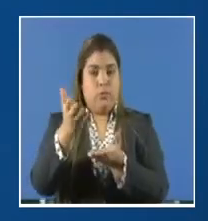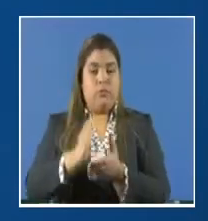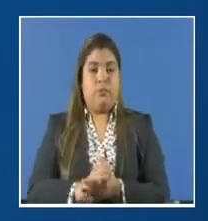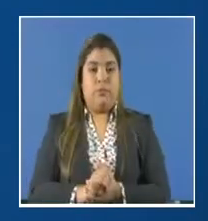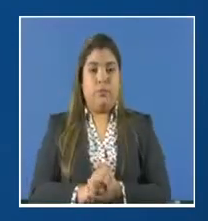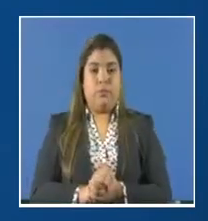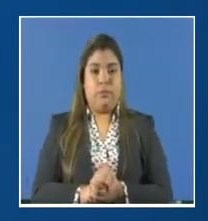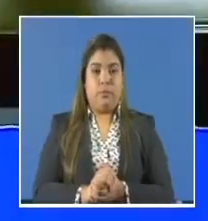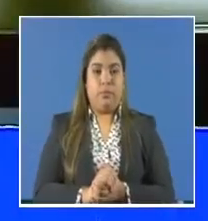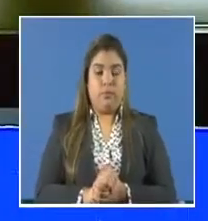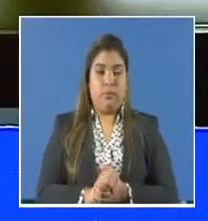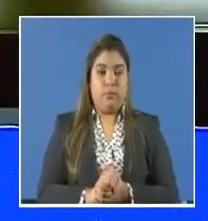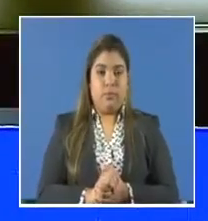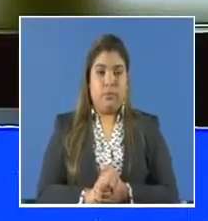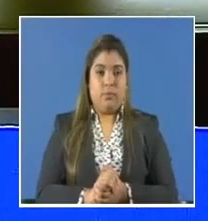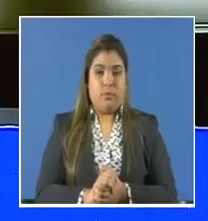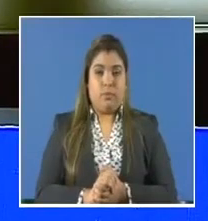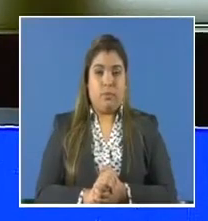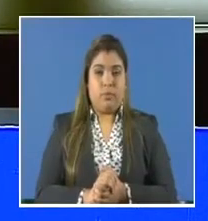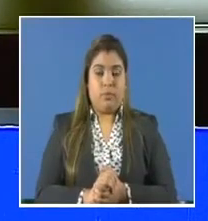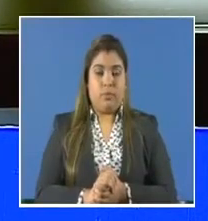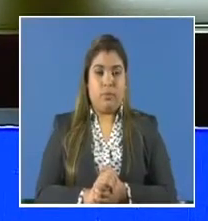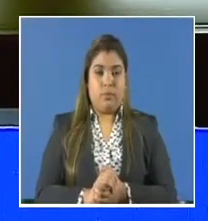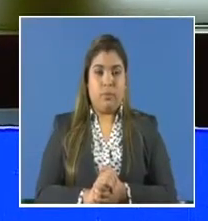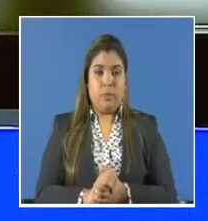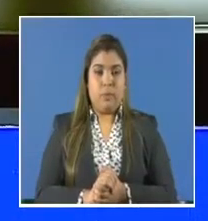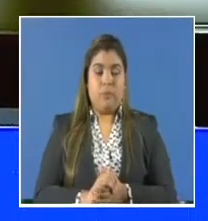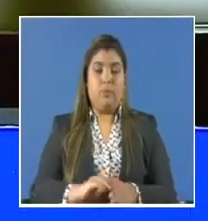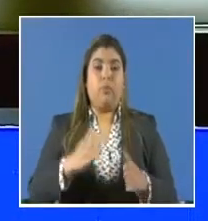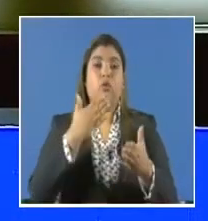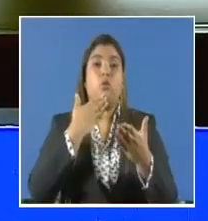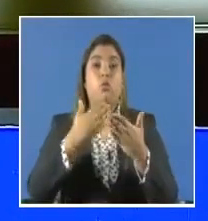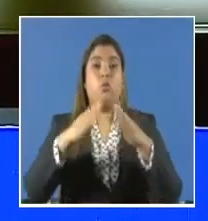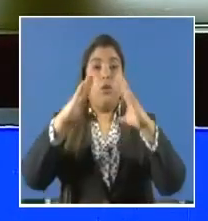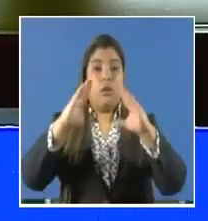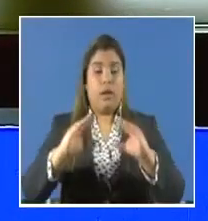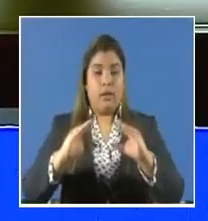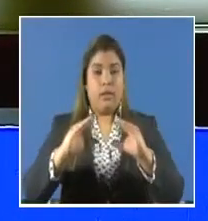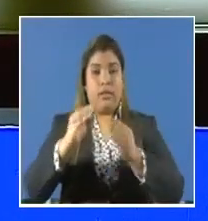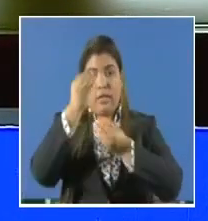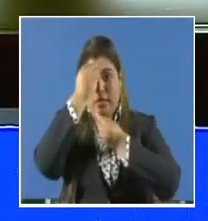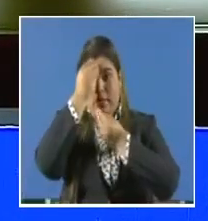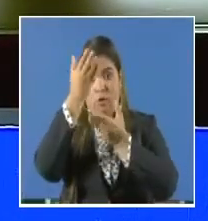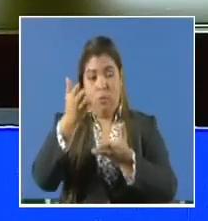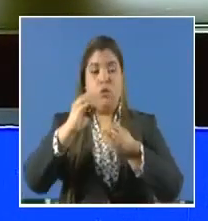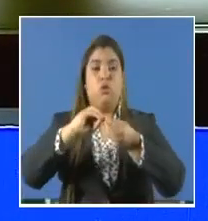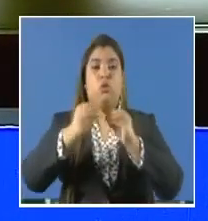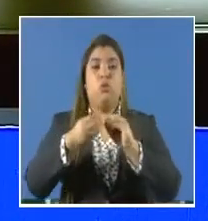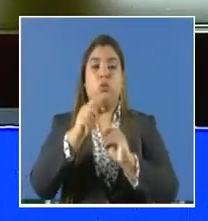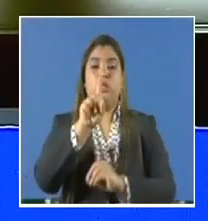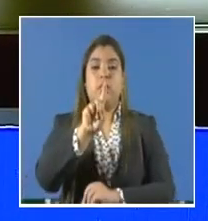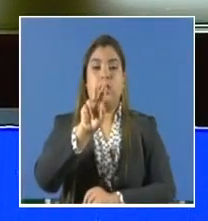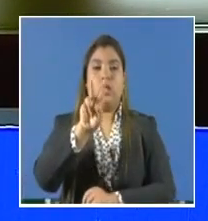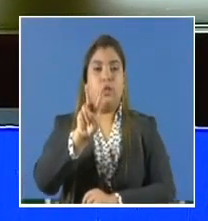dirige al país. Buenas tardes, doctora. Muy buenas tardes, comunicado 123.